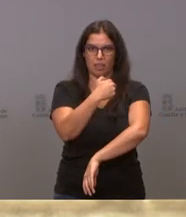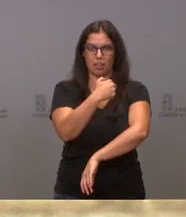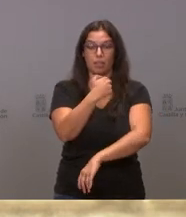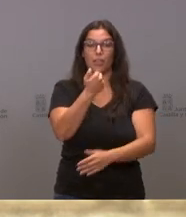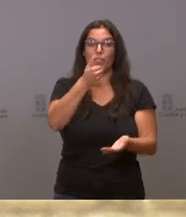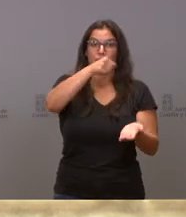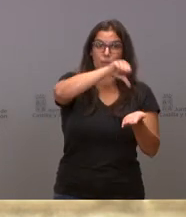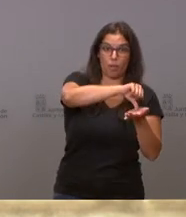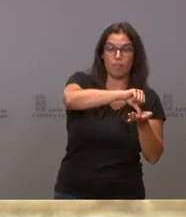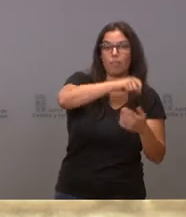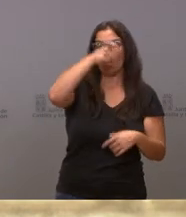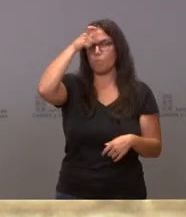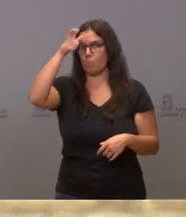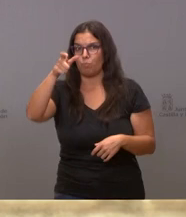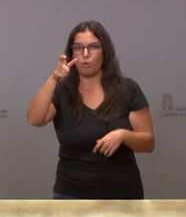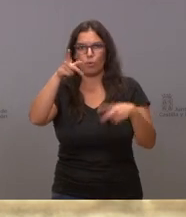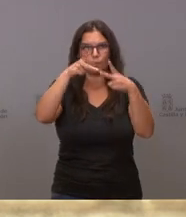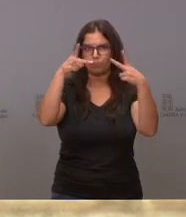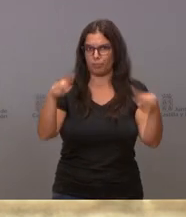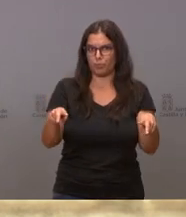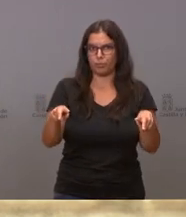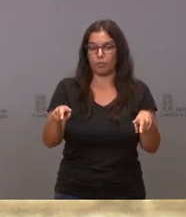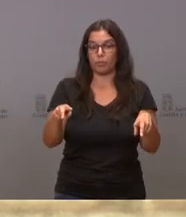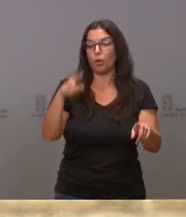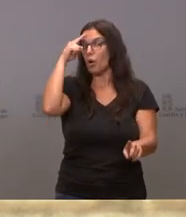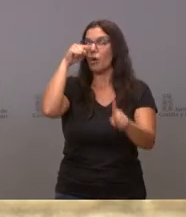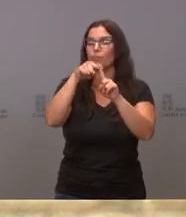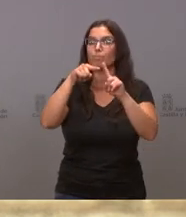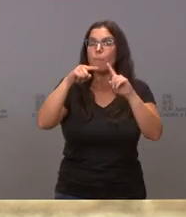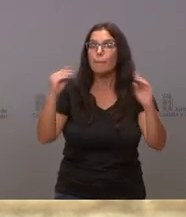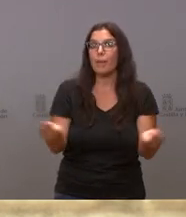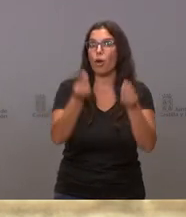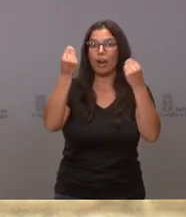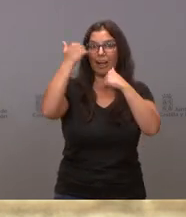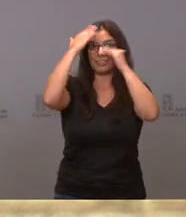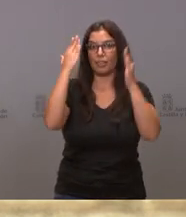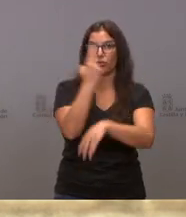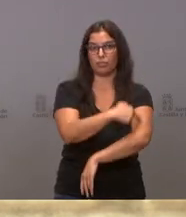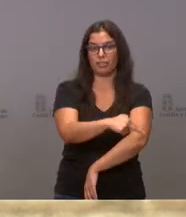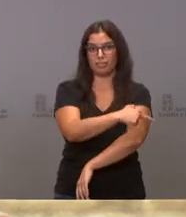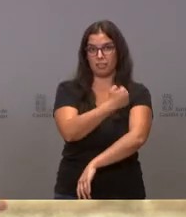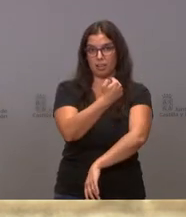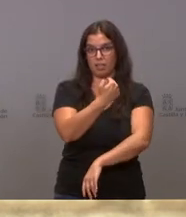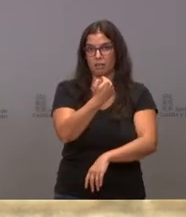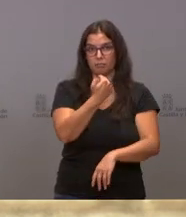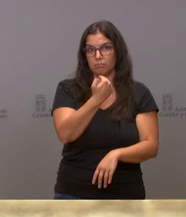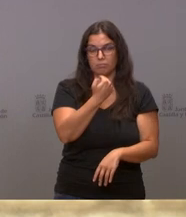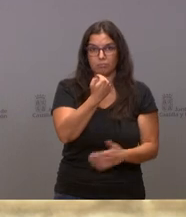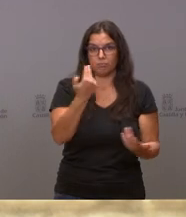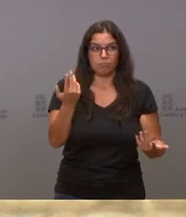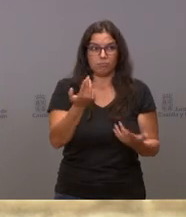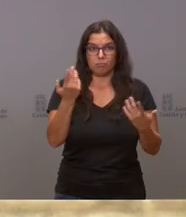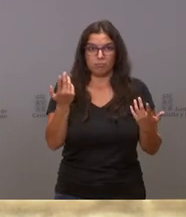ciudades y en el mundo rural para mejorar esa asistencia sanitaria en todos los rincones de este